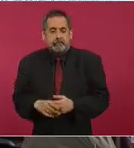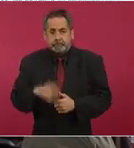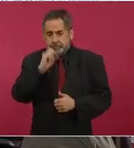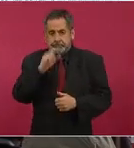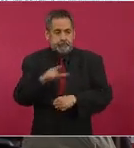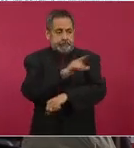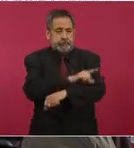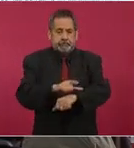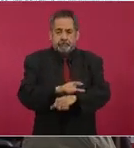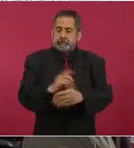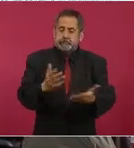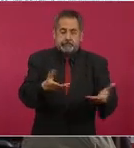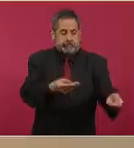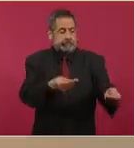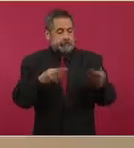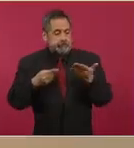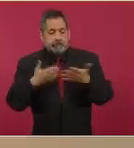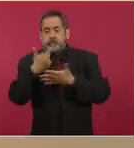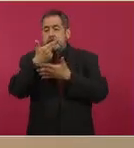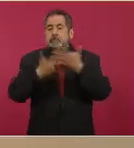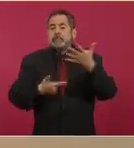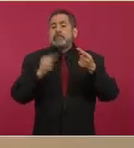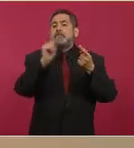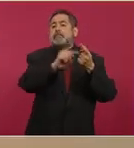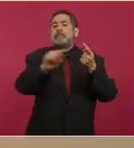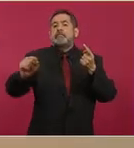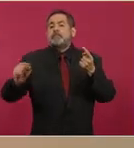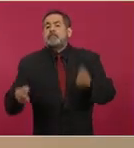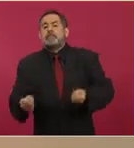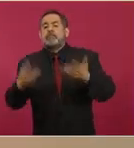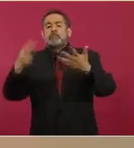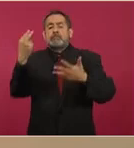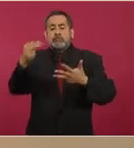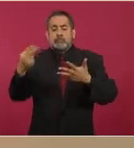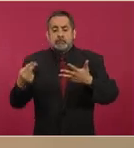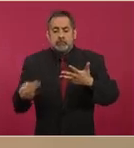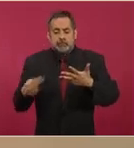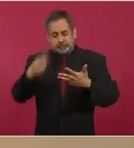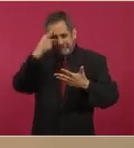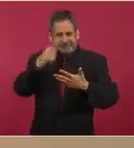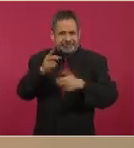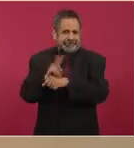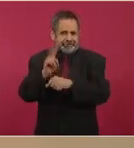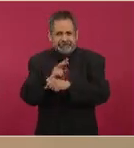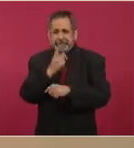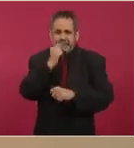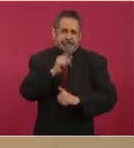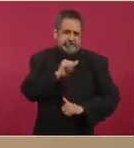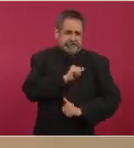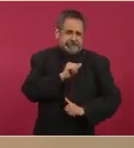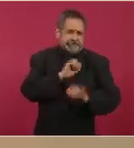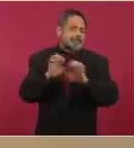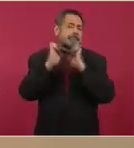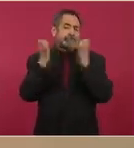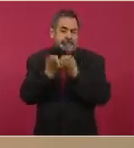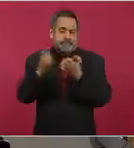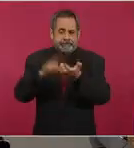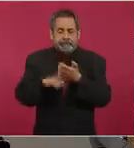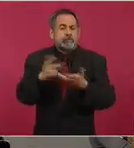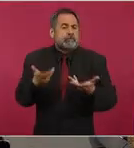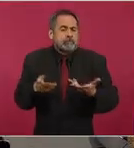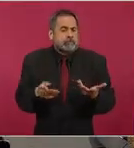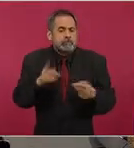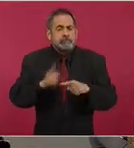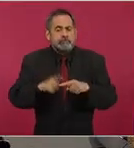el listado de empresas de seguridad privada a todos los clubs. Se planteó, esto se va a revisar, no es un